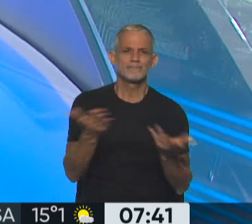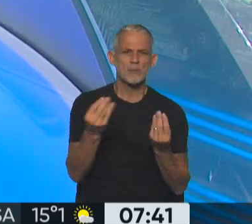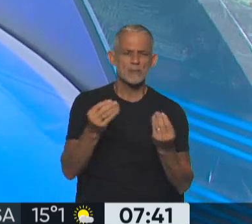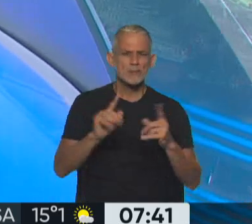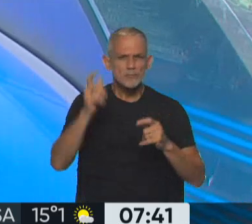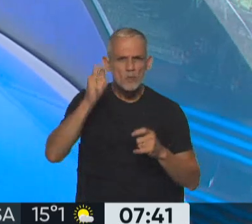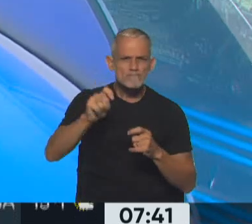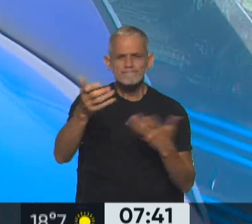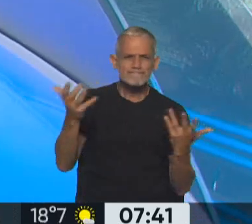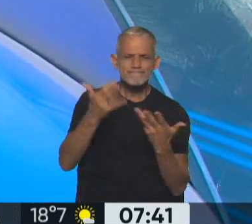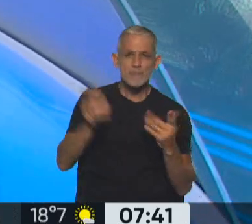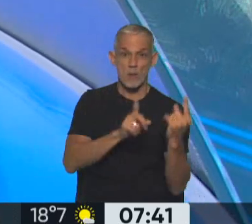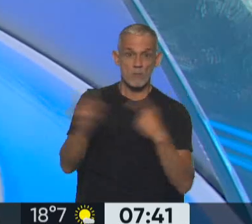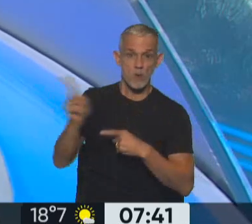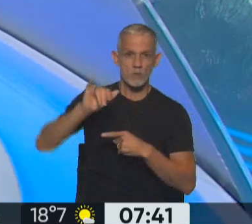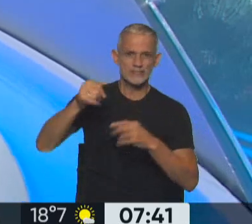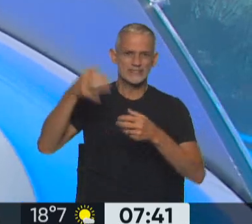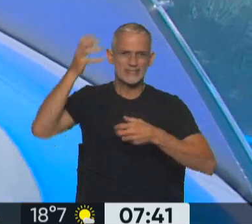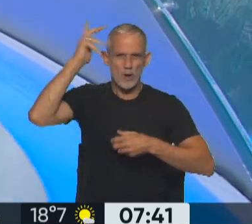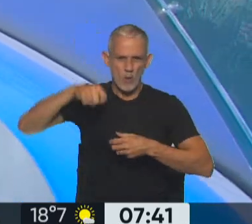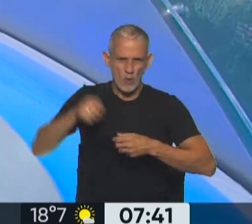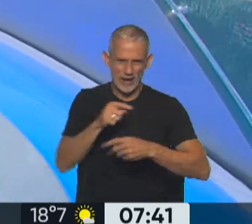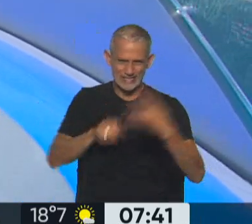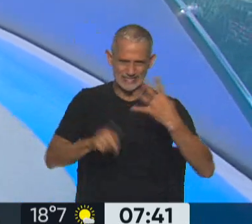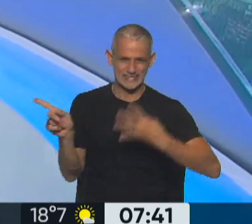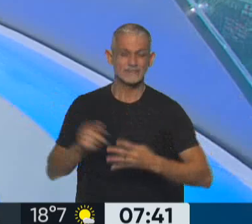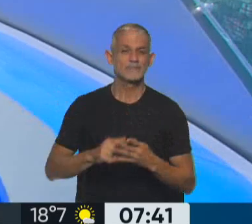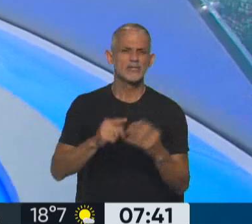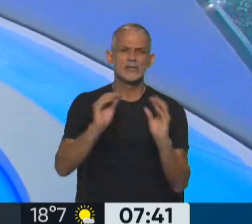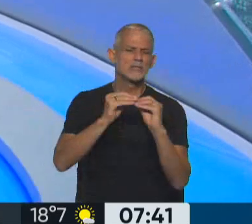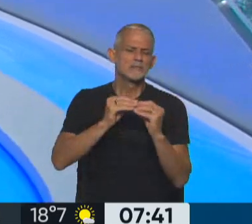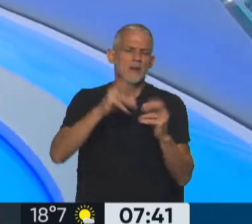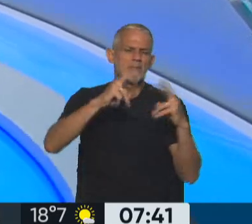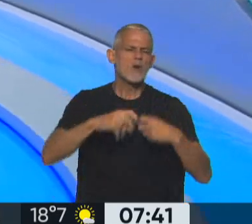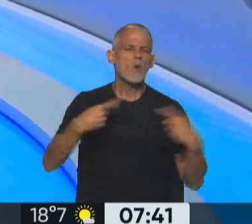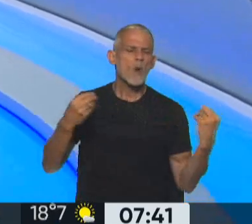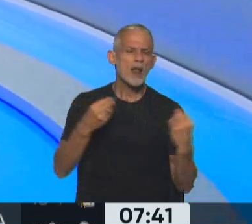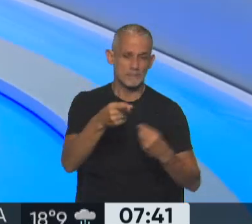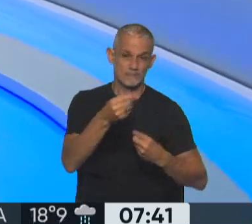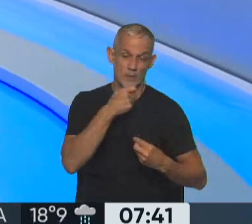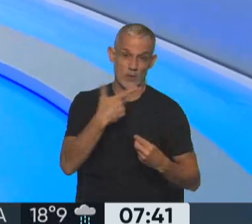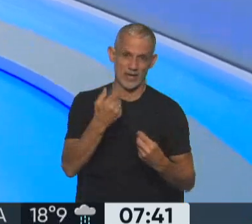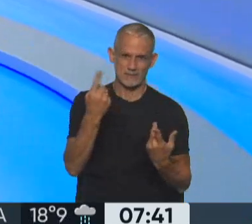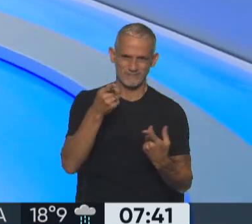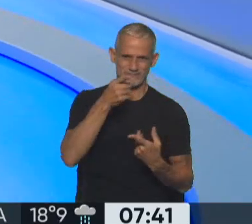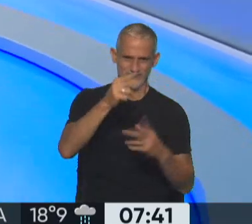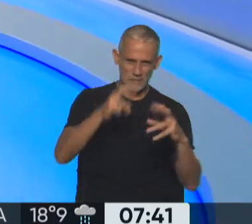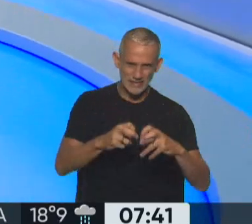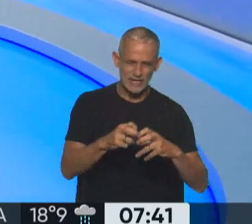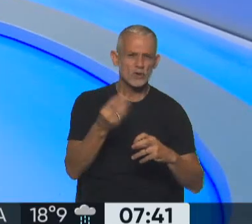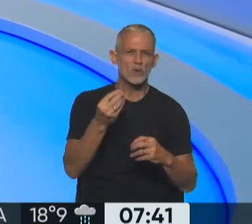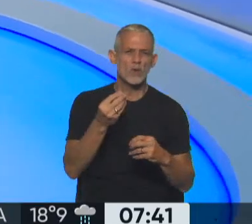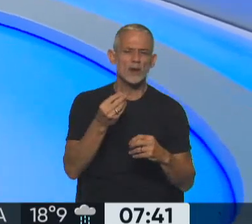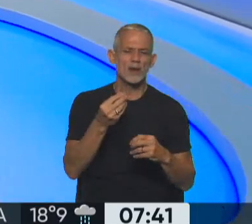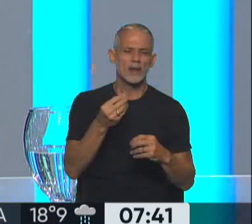adelante la imputación a los magistrados. Y en esas causas está, por ejemplo, una causa contra la